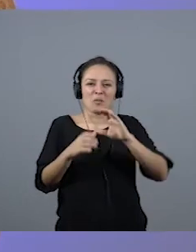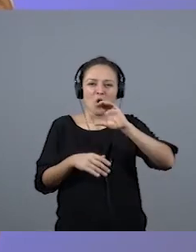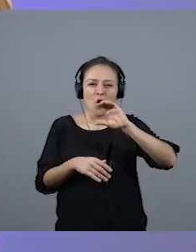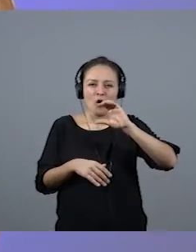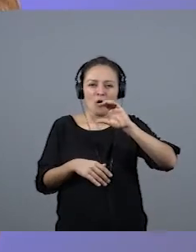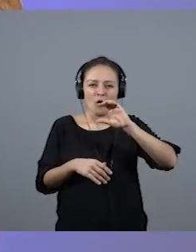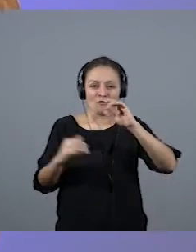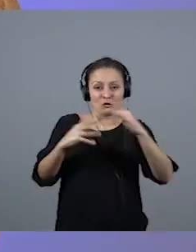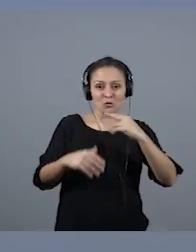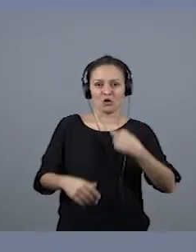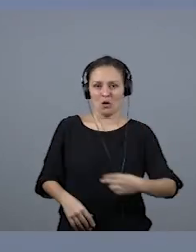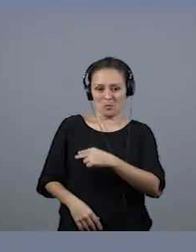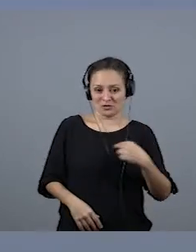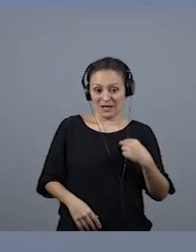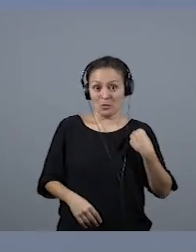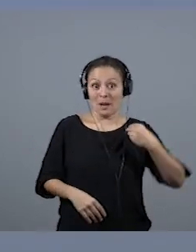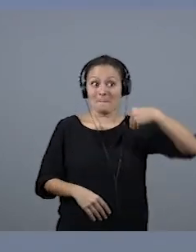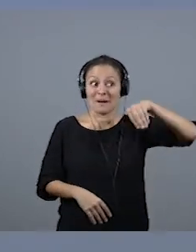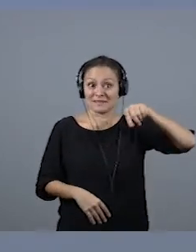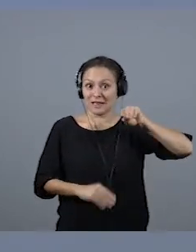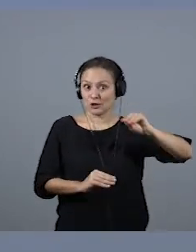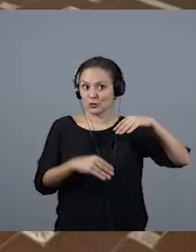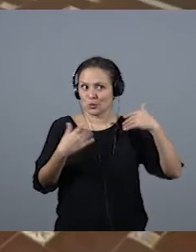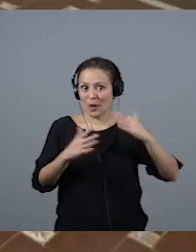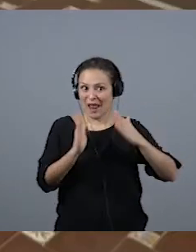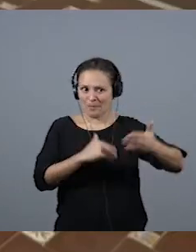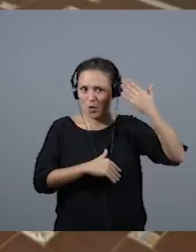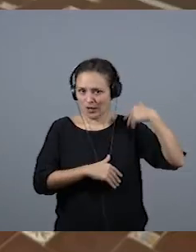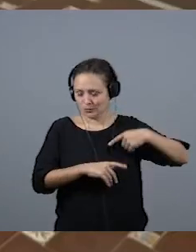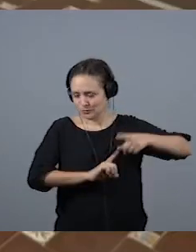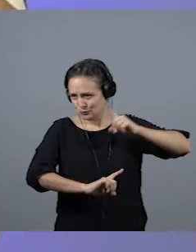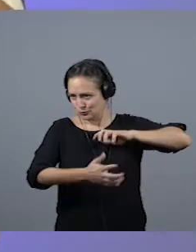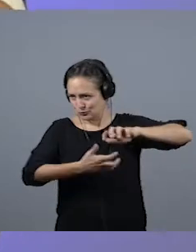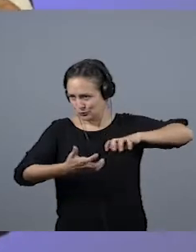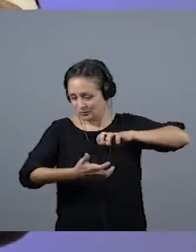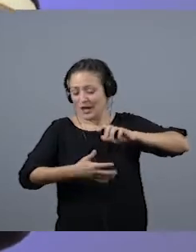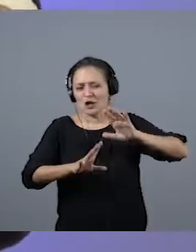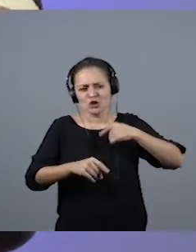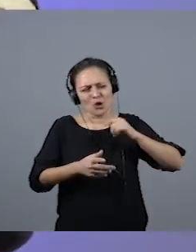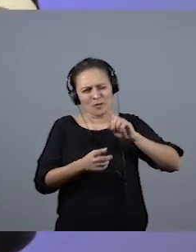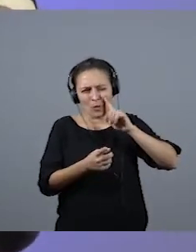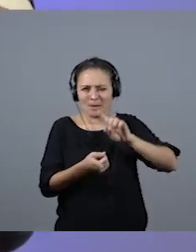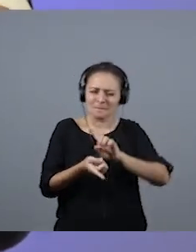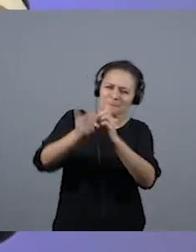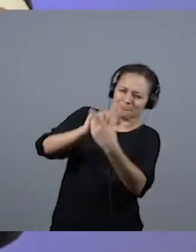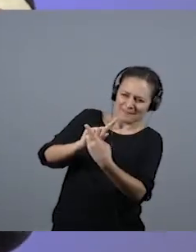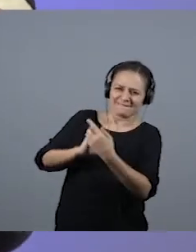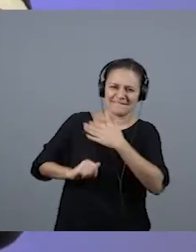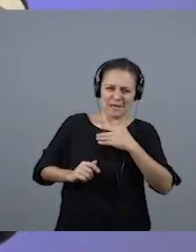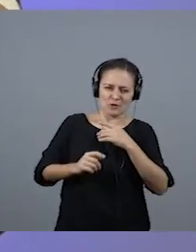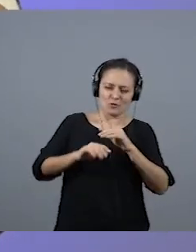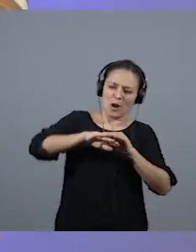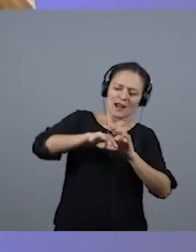Tenía un presidente de almas tomar, problemático, 100%. Pues yo le doy la vuelta a la tortilla y cuento una anécdota. Yo tuve en los